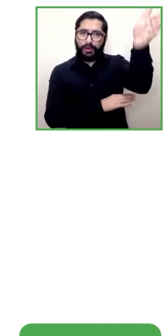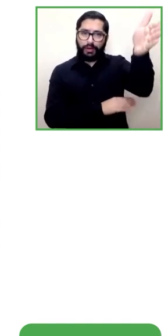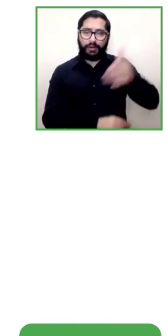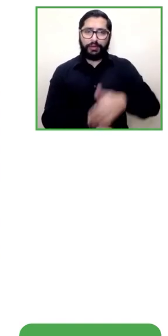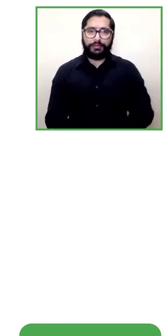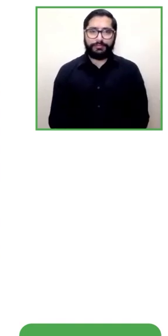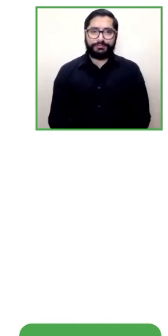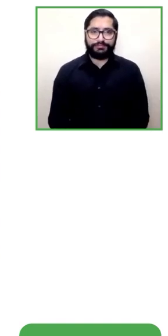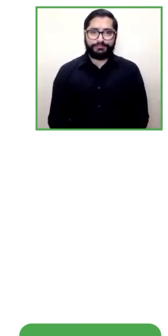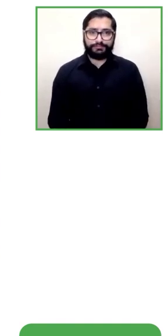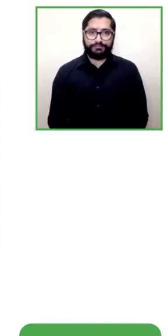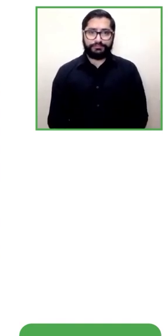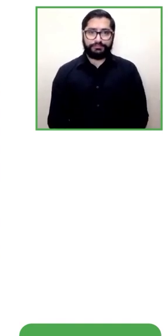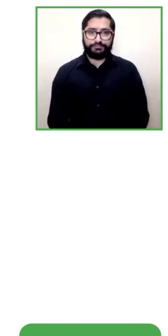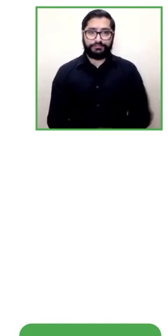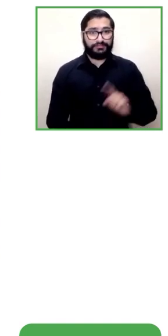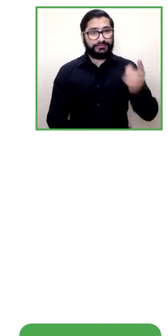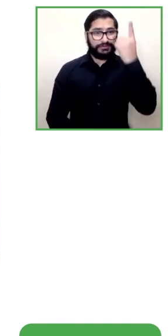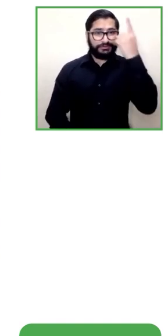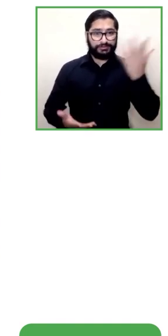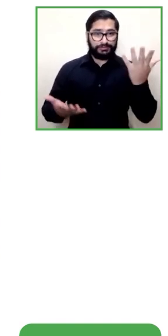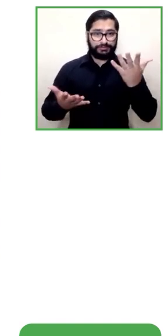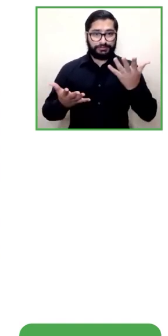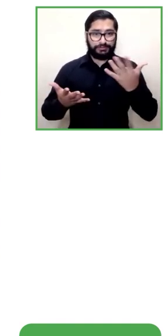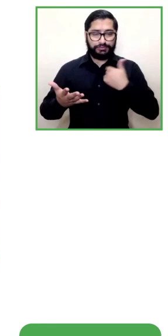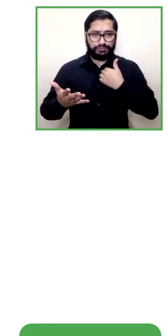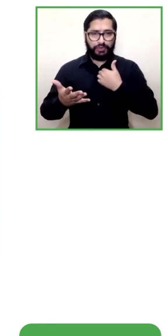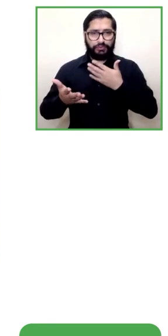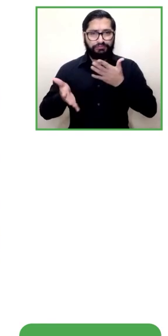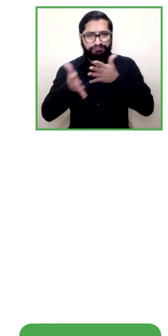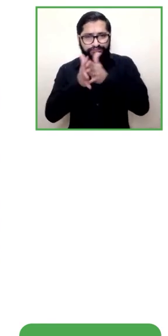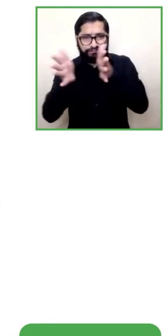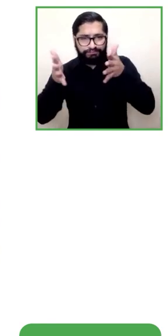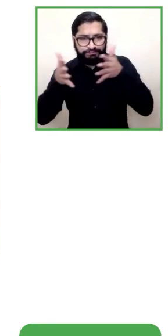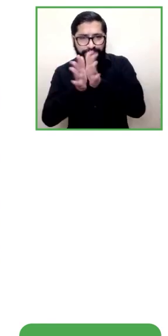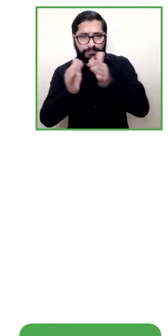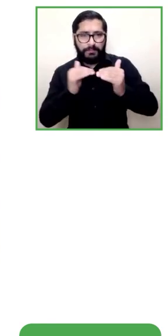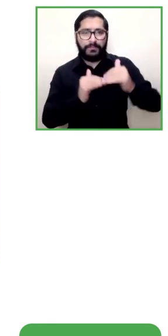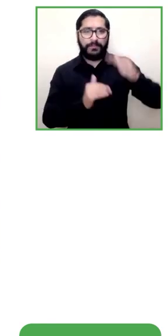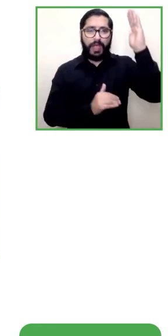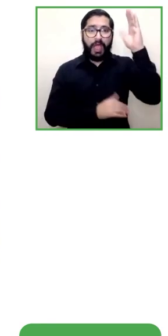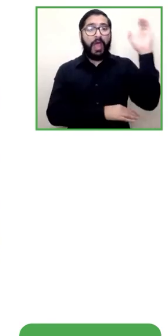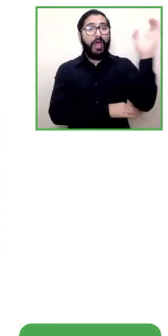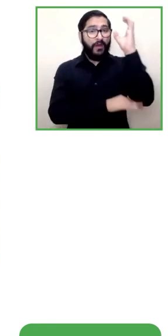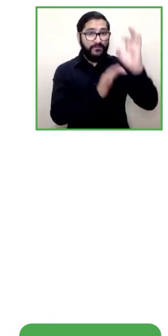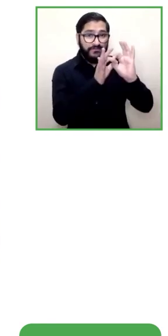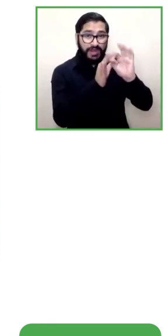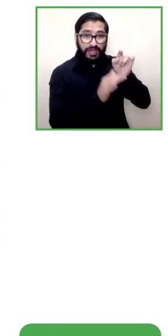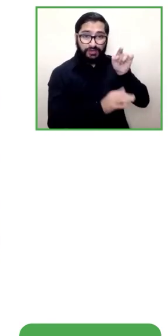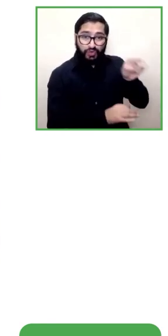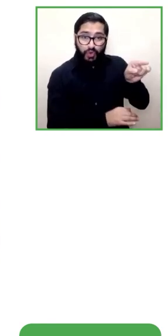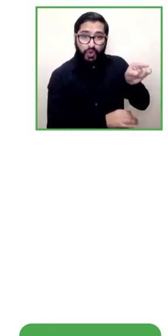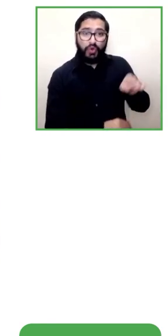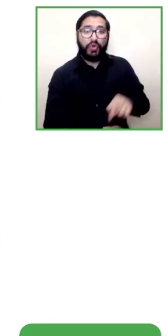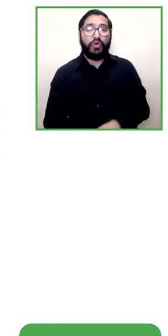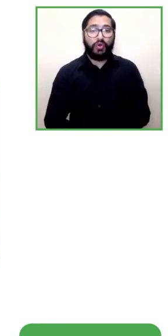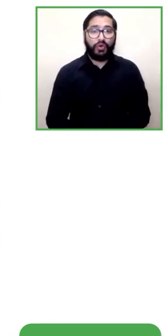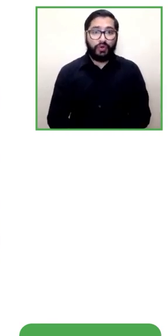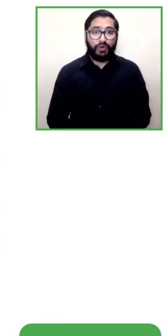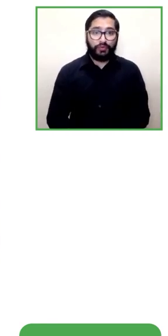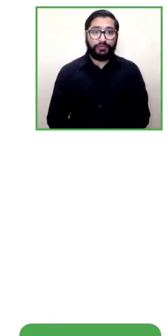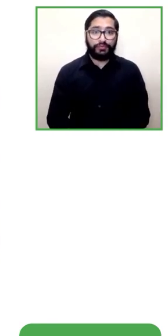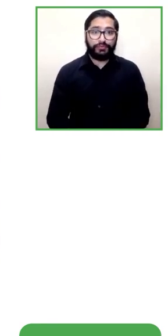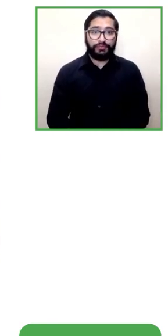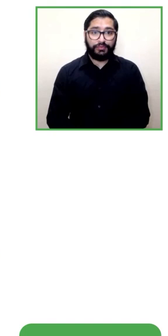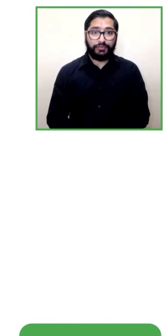aclarar un poco FENASCOL es una organización sin